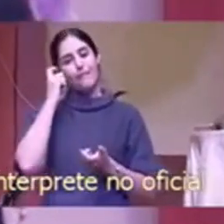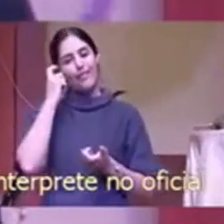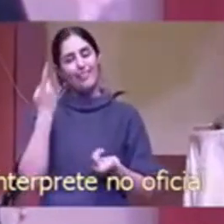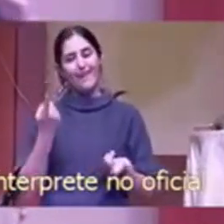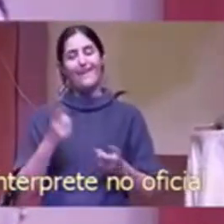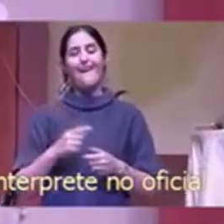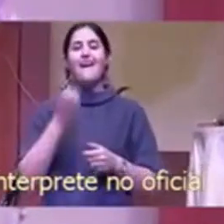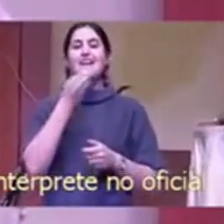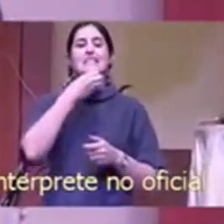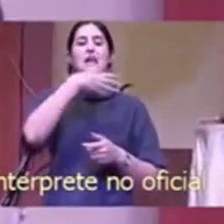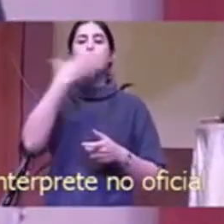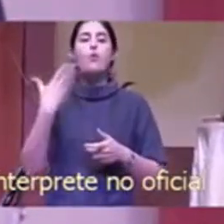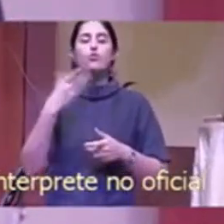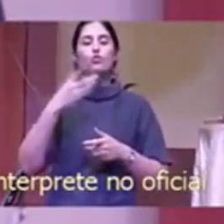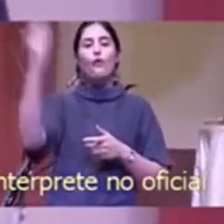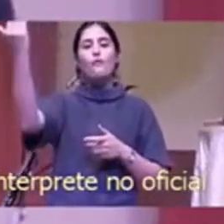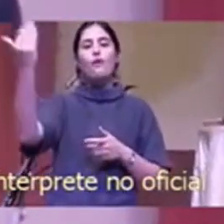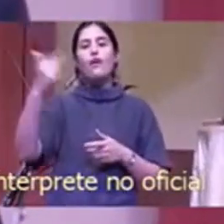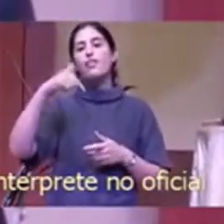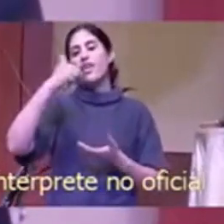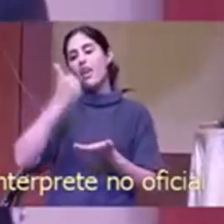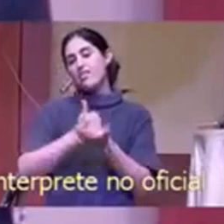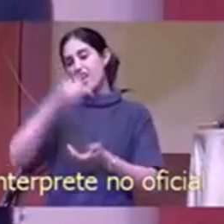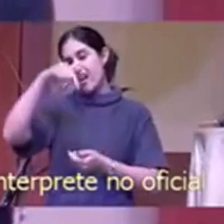Es hermoso estar en su hermoso país.